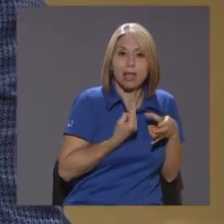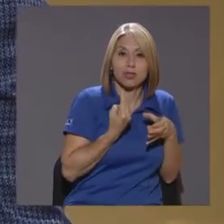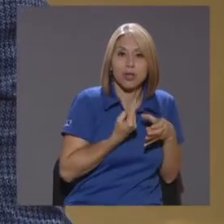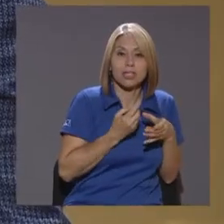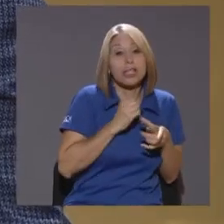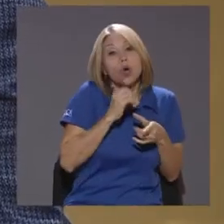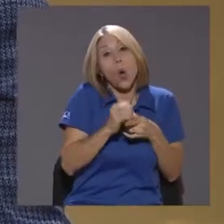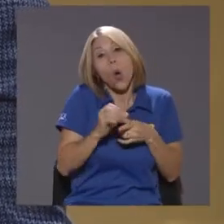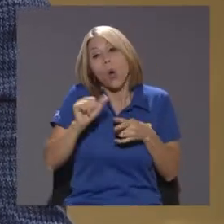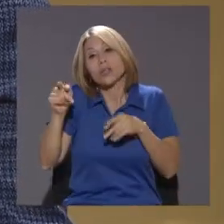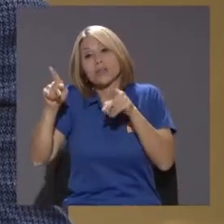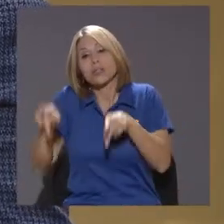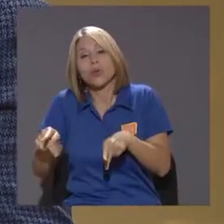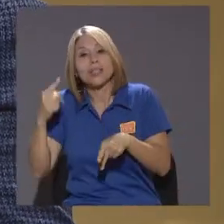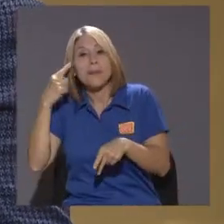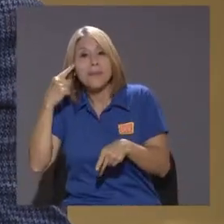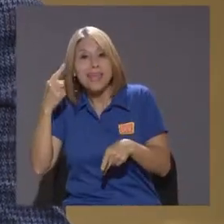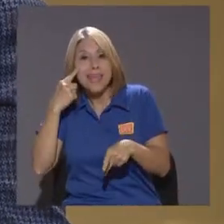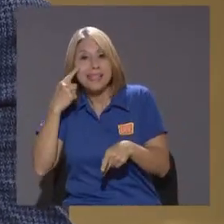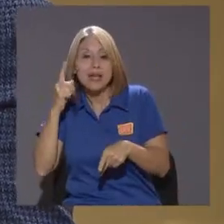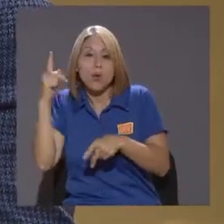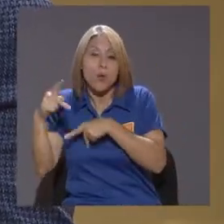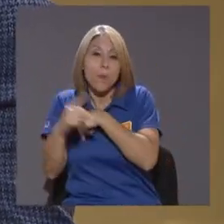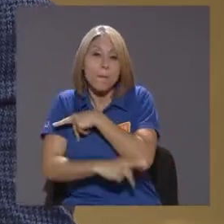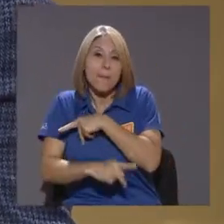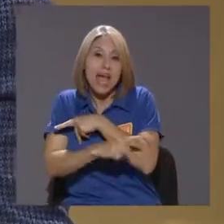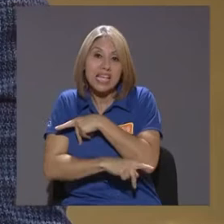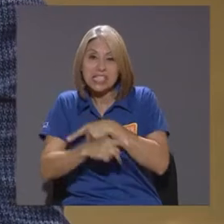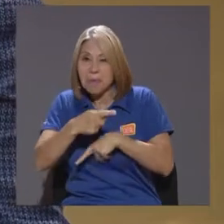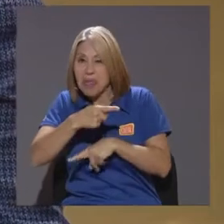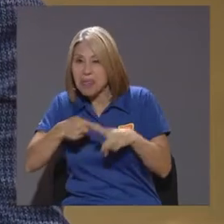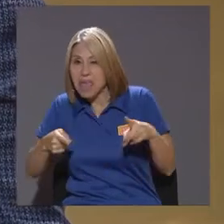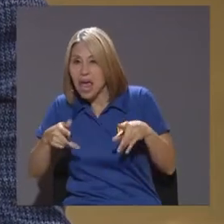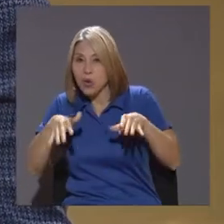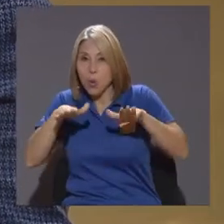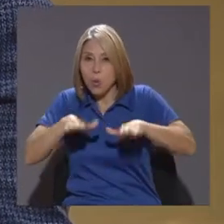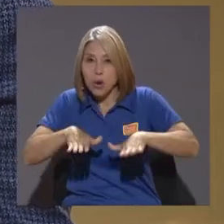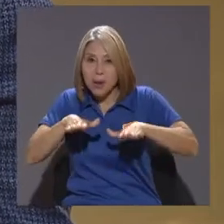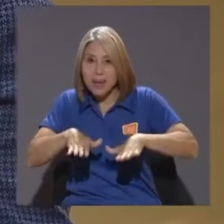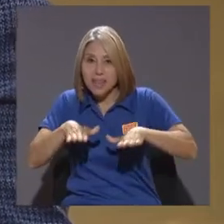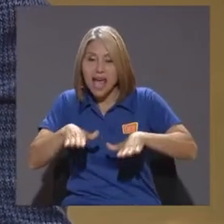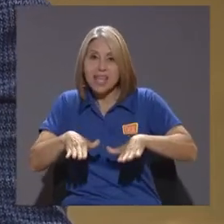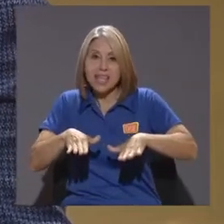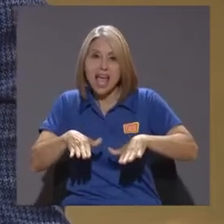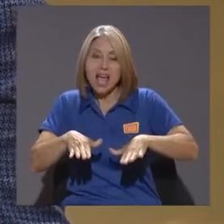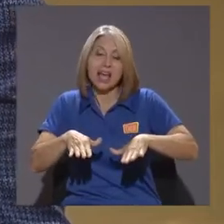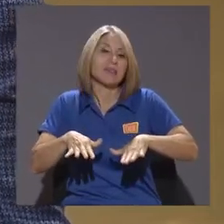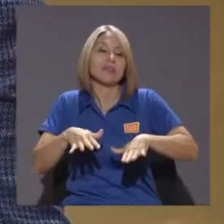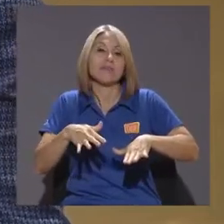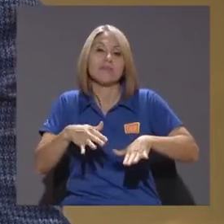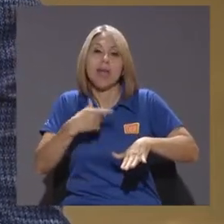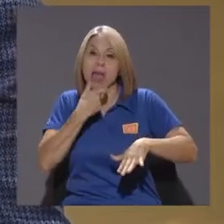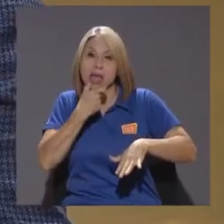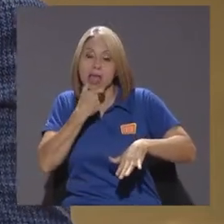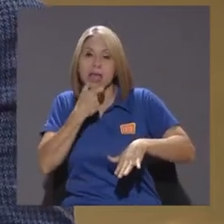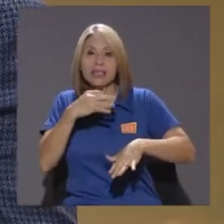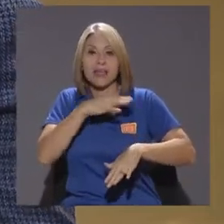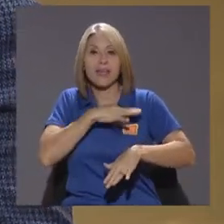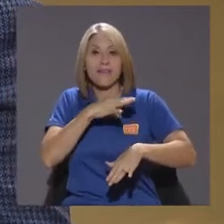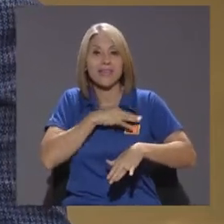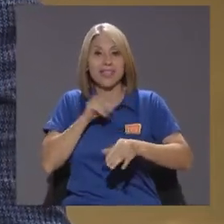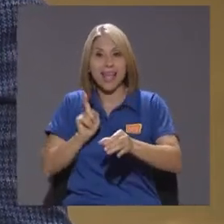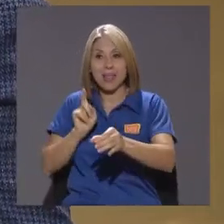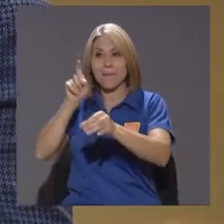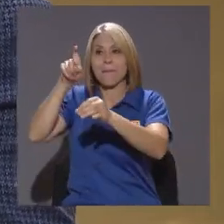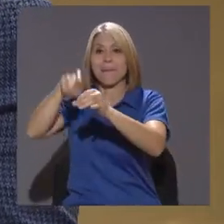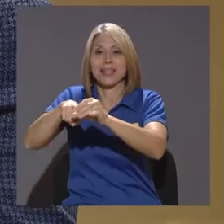un país Mediano Como Gran Bretaña Se beneficia De ser parte De un club Mucho